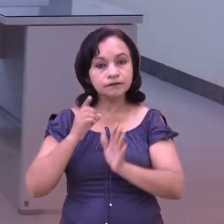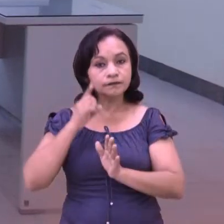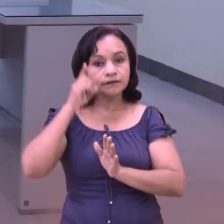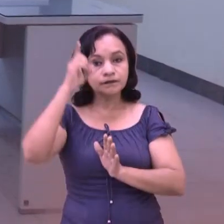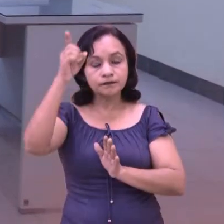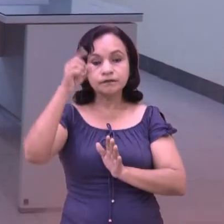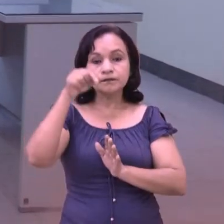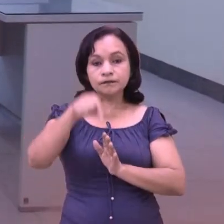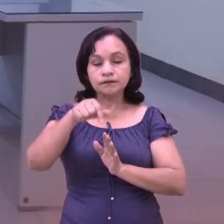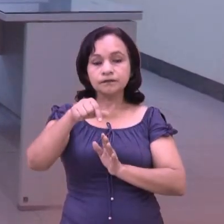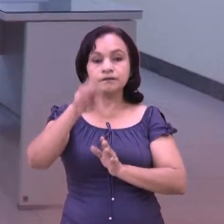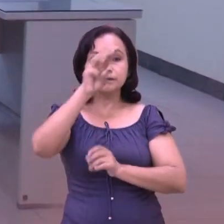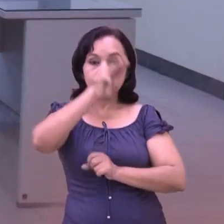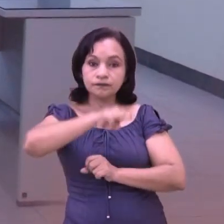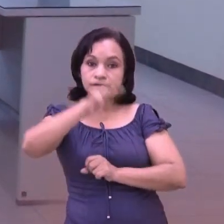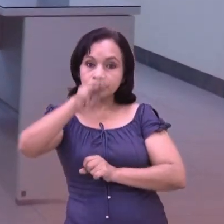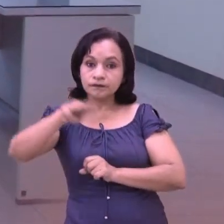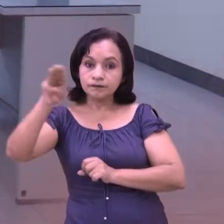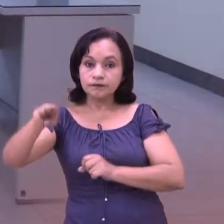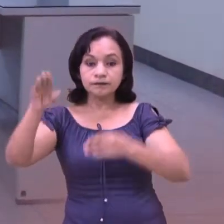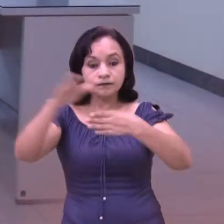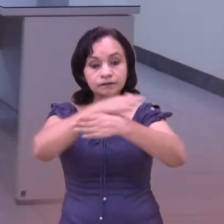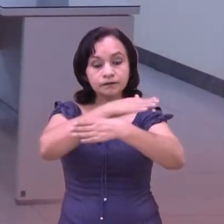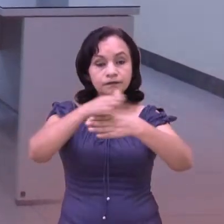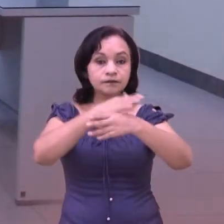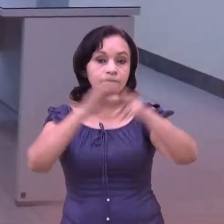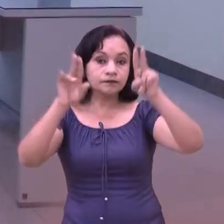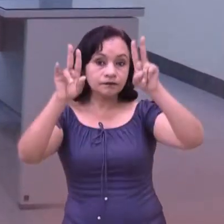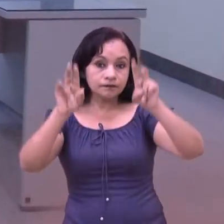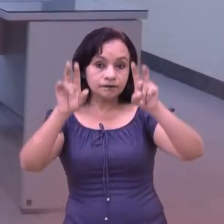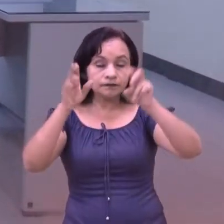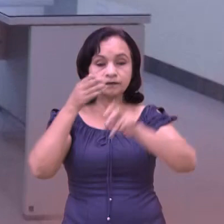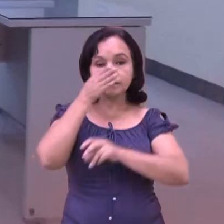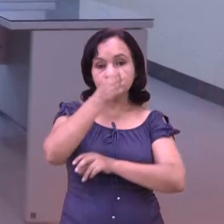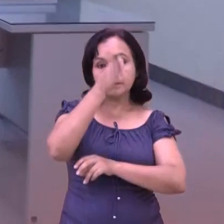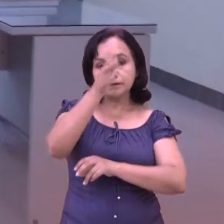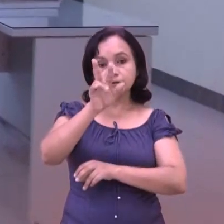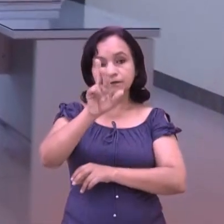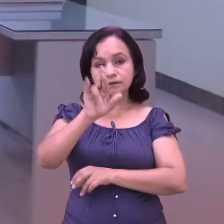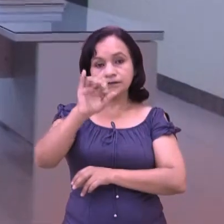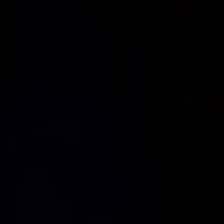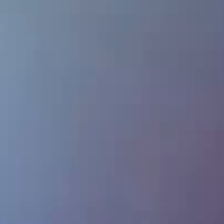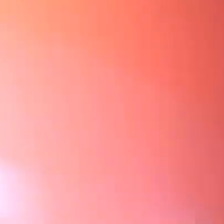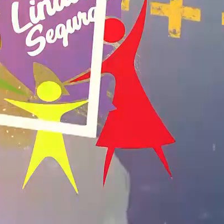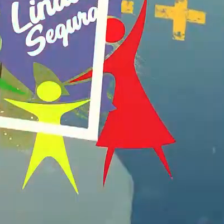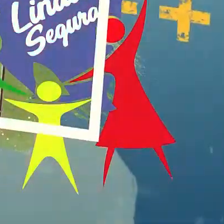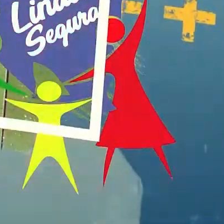que ha tenido el departamento de Matagalpa desde los diferentes aspectos de la gestión integral del riesgo.